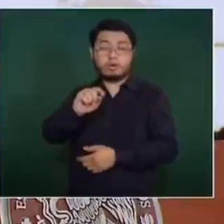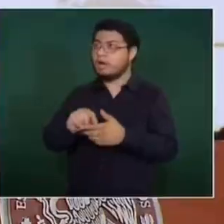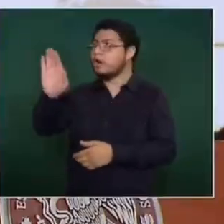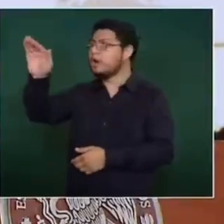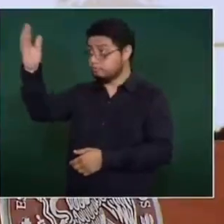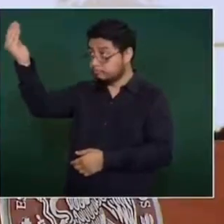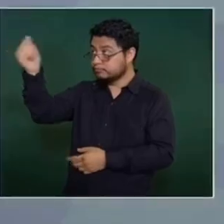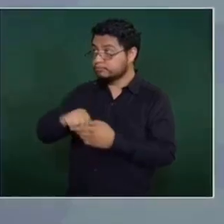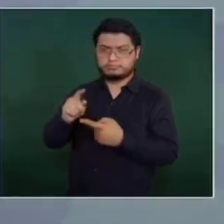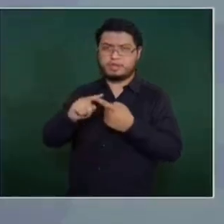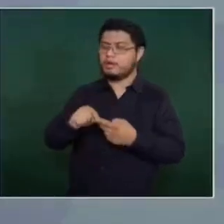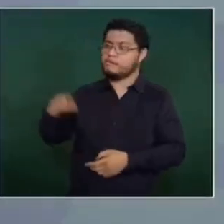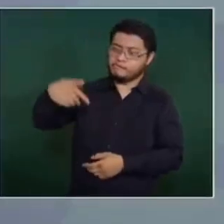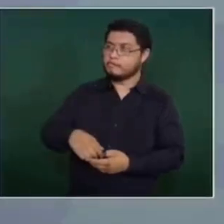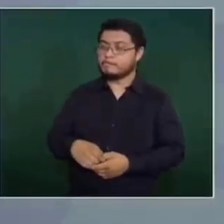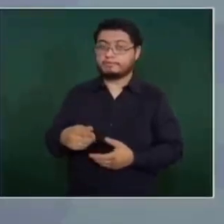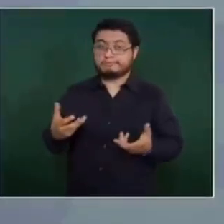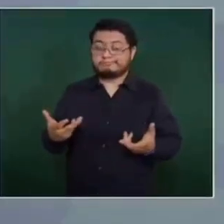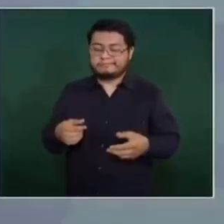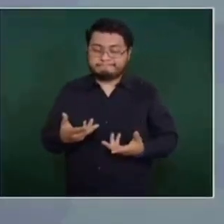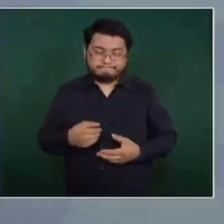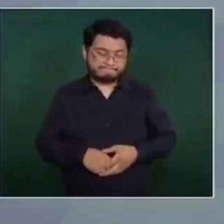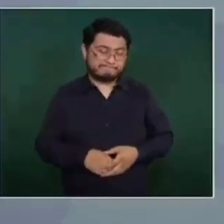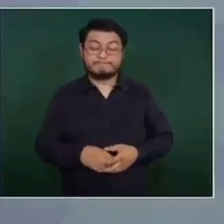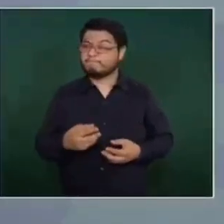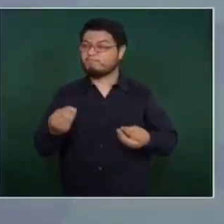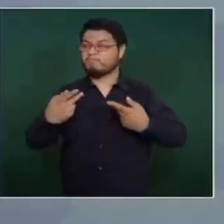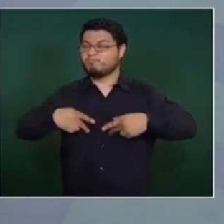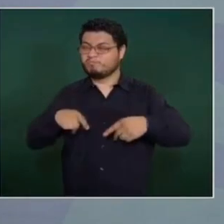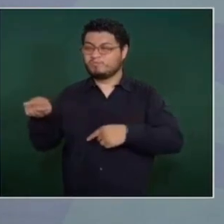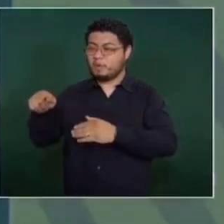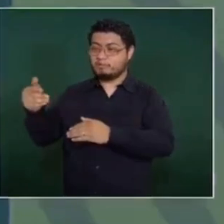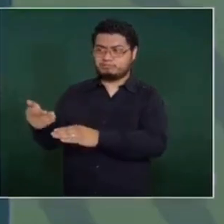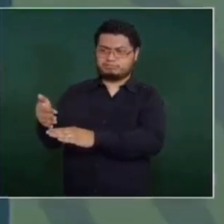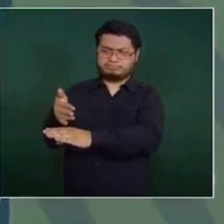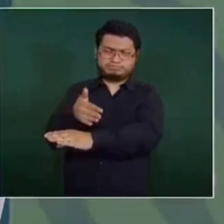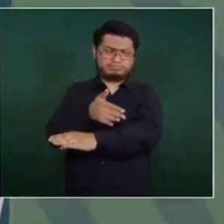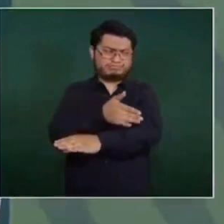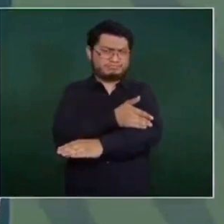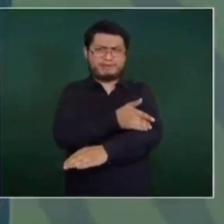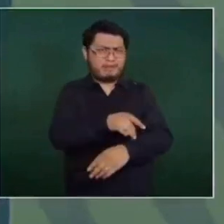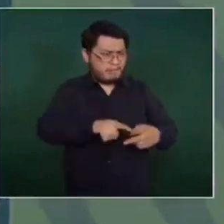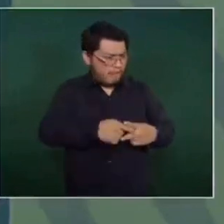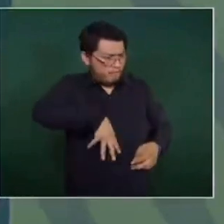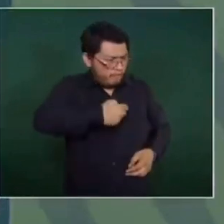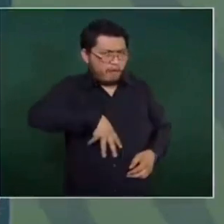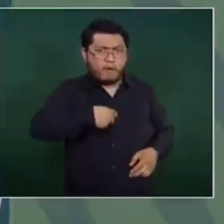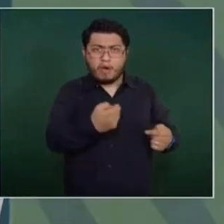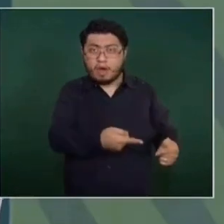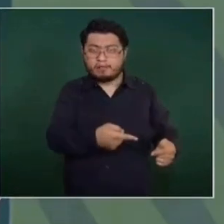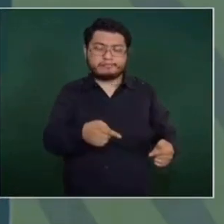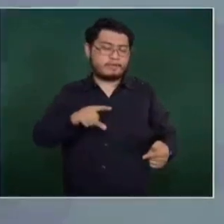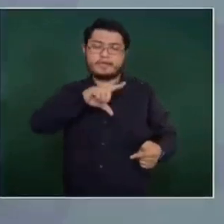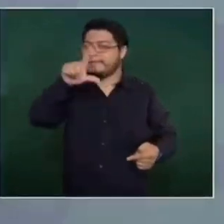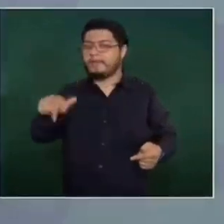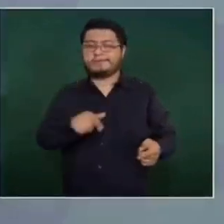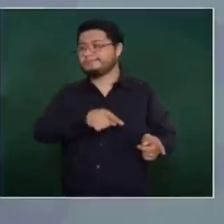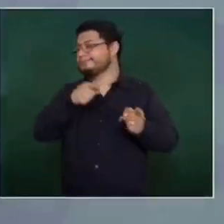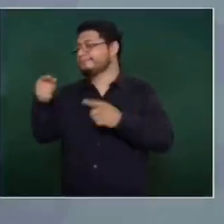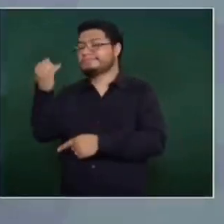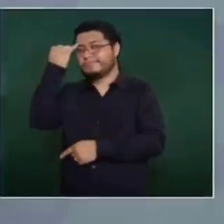O esas cosas. Y muchos vienen de abajo, pero se vuelven latinos. Se desclazan.